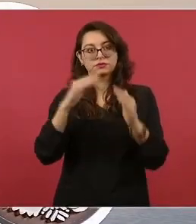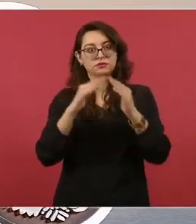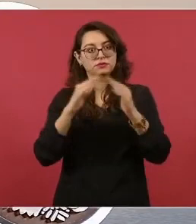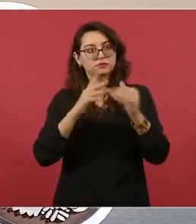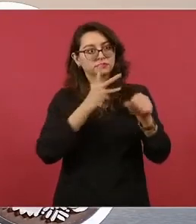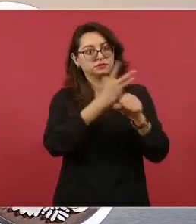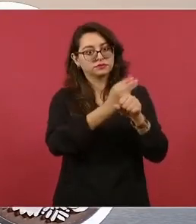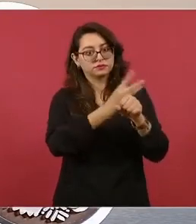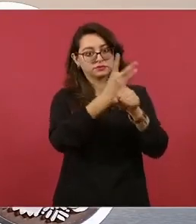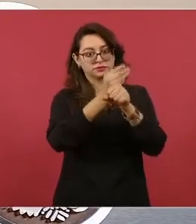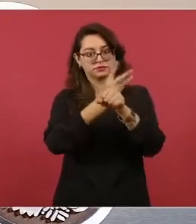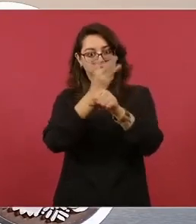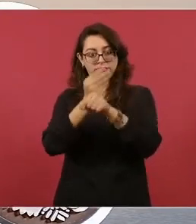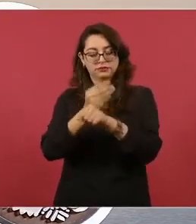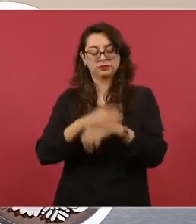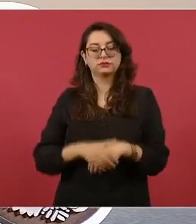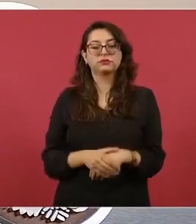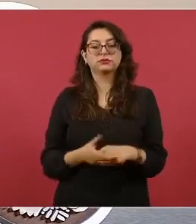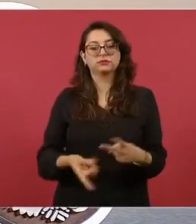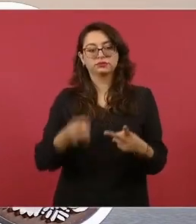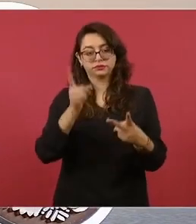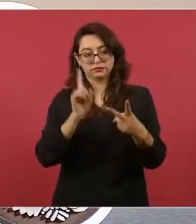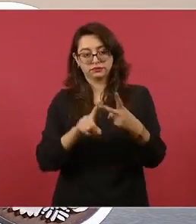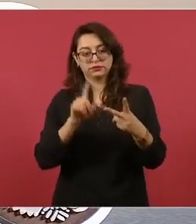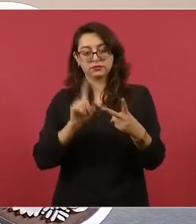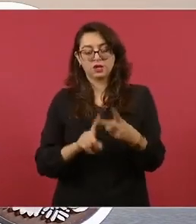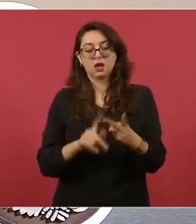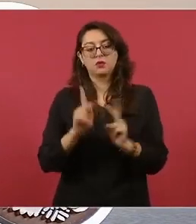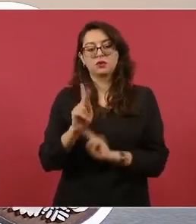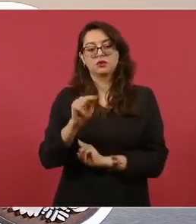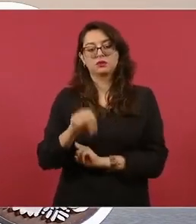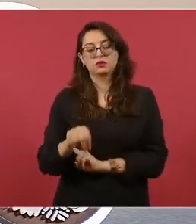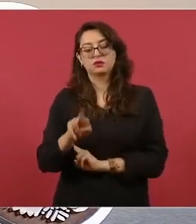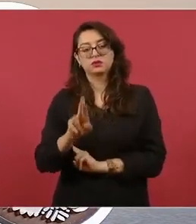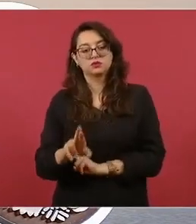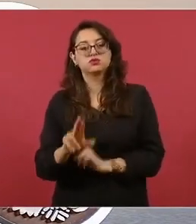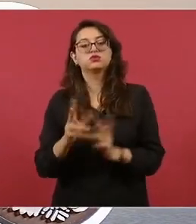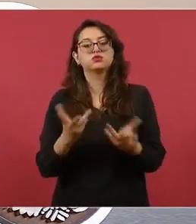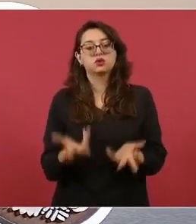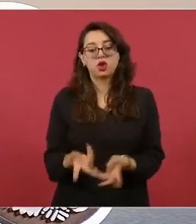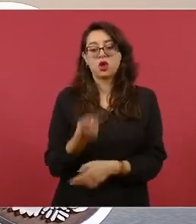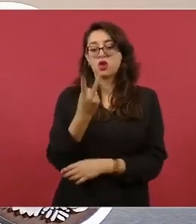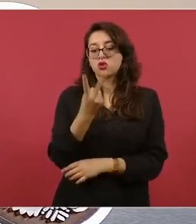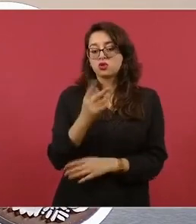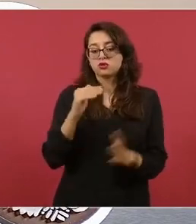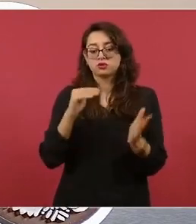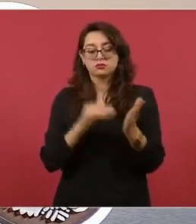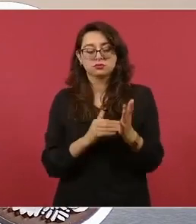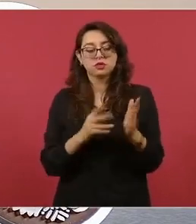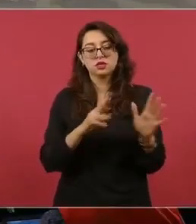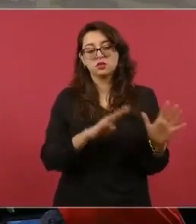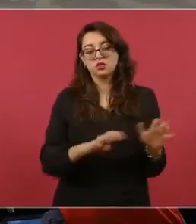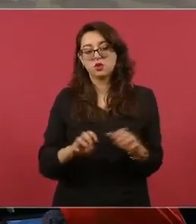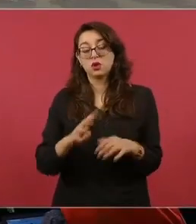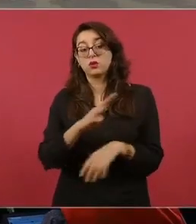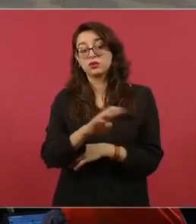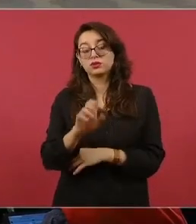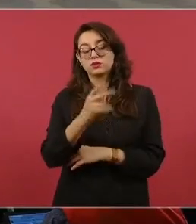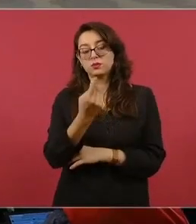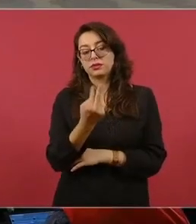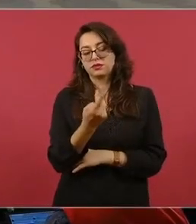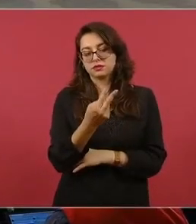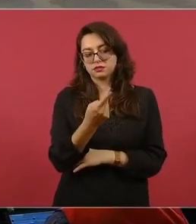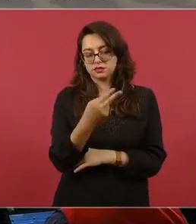para vivienda. En cuanto al Programa Nacional de Reconstrucción, dos son dos mil 425 acciones,